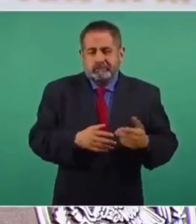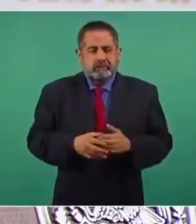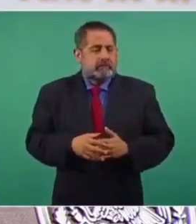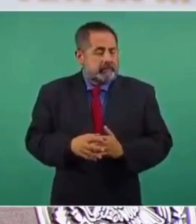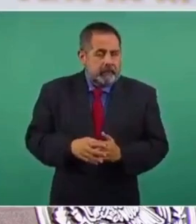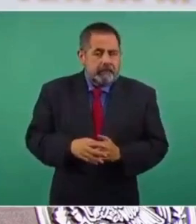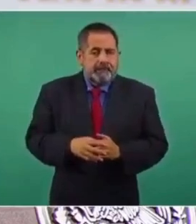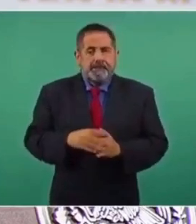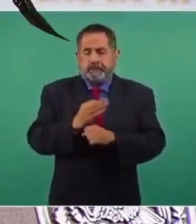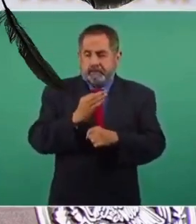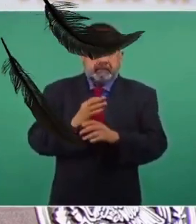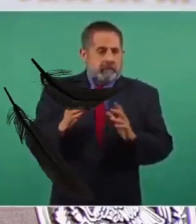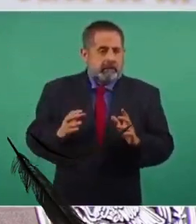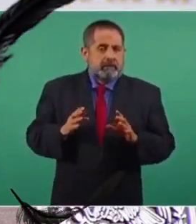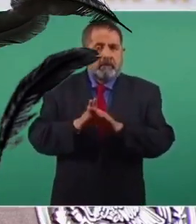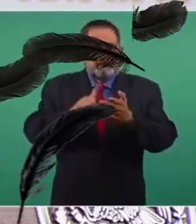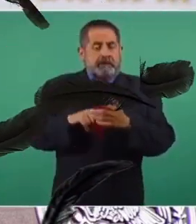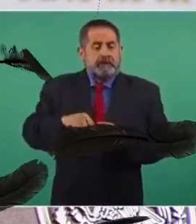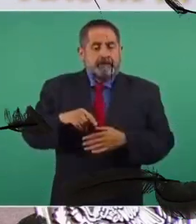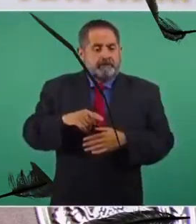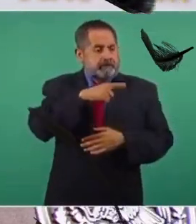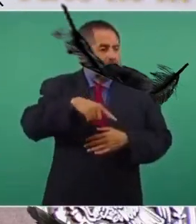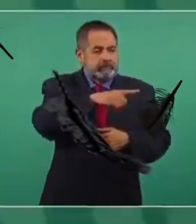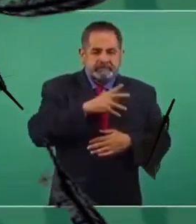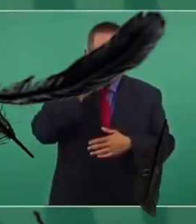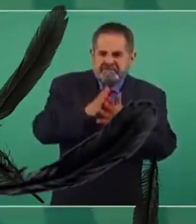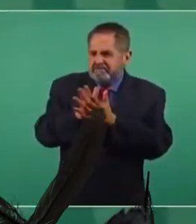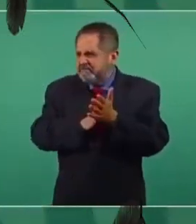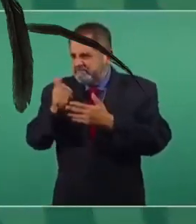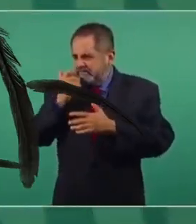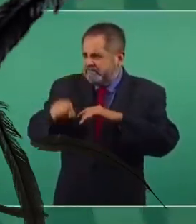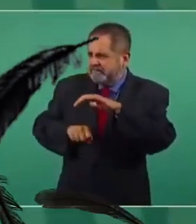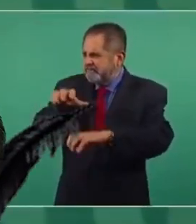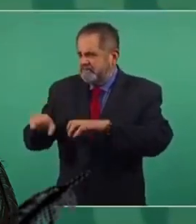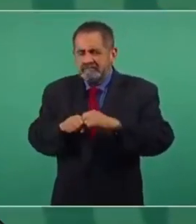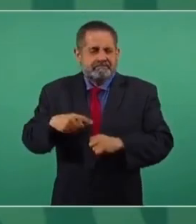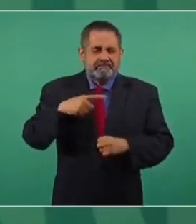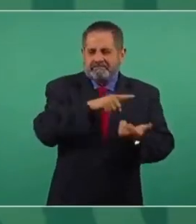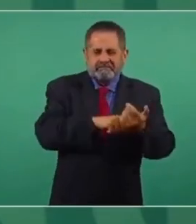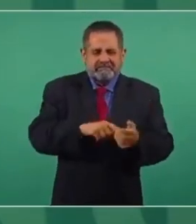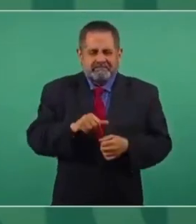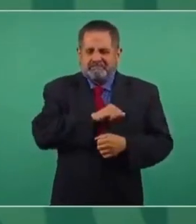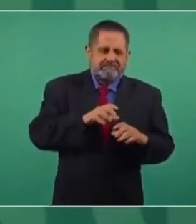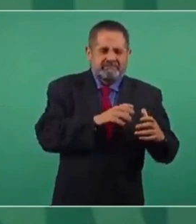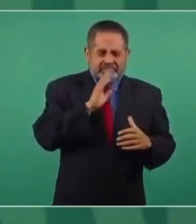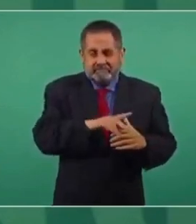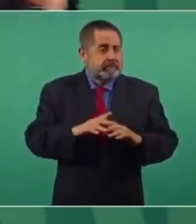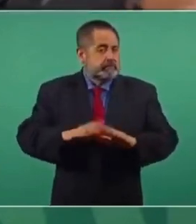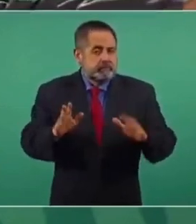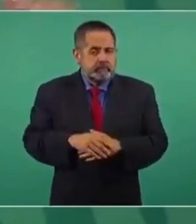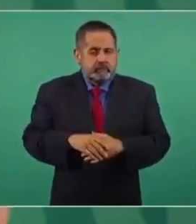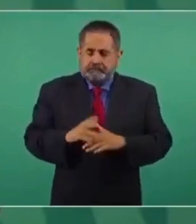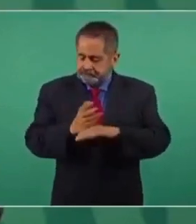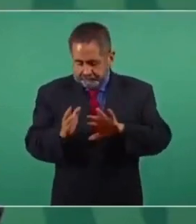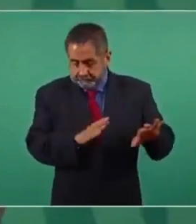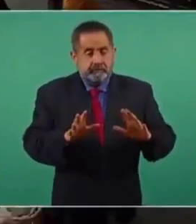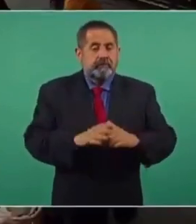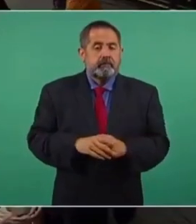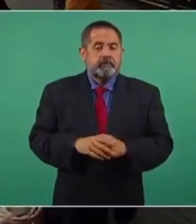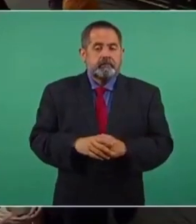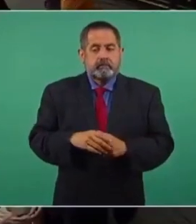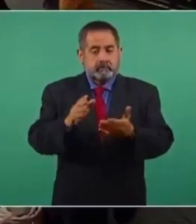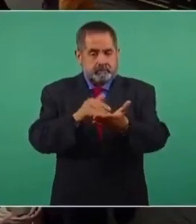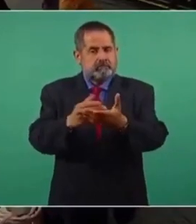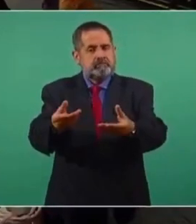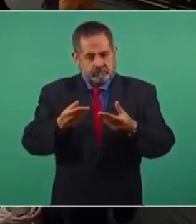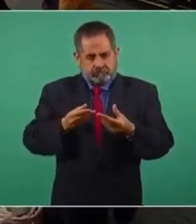porque estamos viviendo tiempos de sopilotes, tiempos de canallas. Pero eso es otro asunto. Entonces, ya